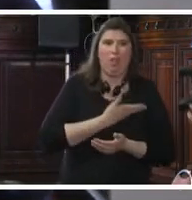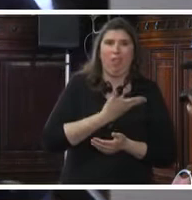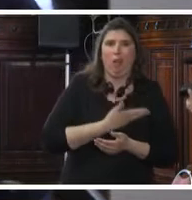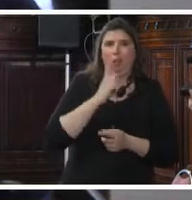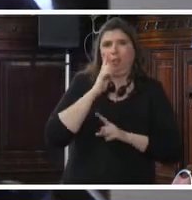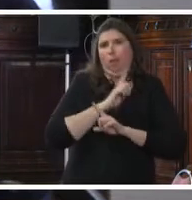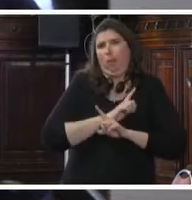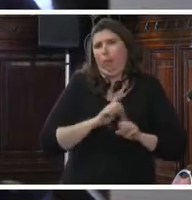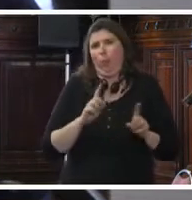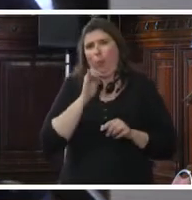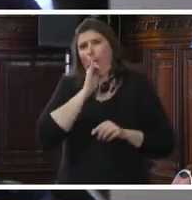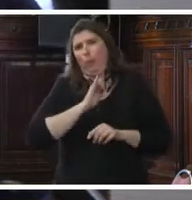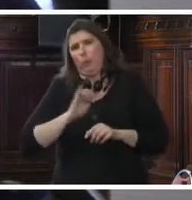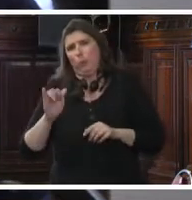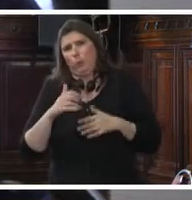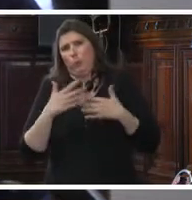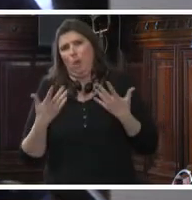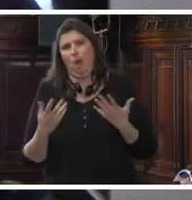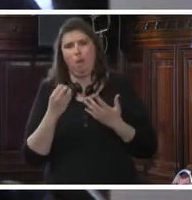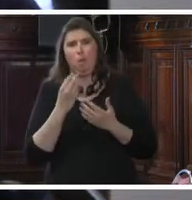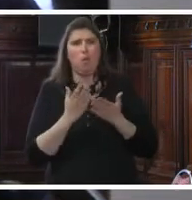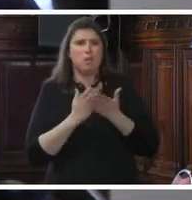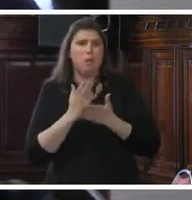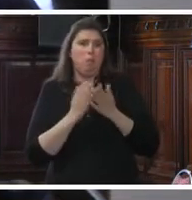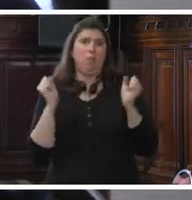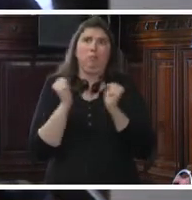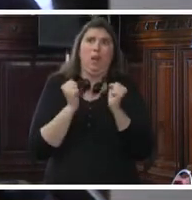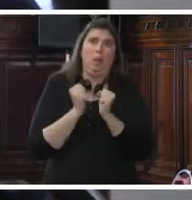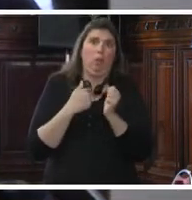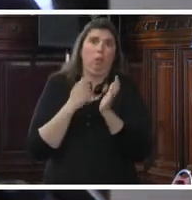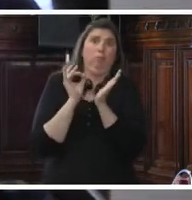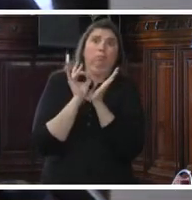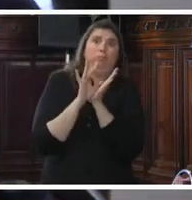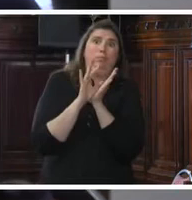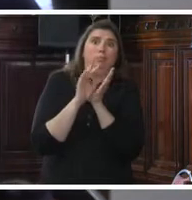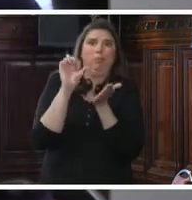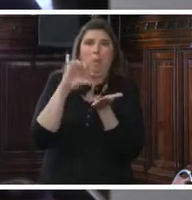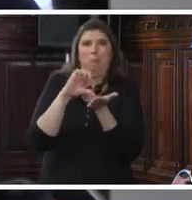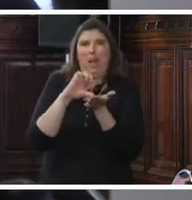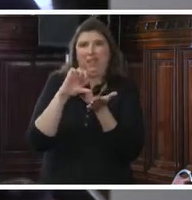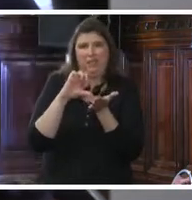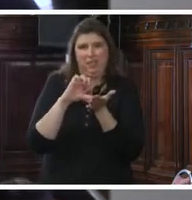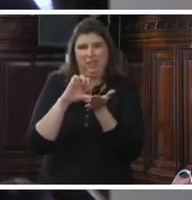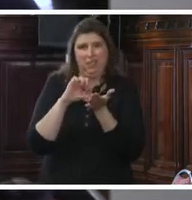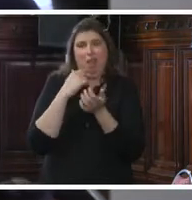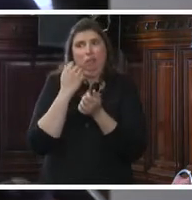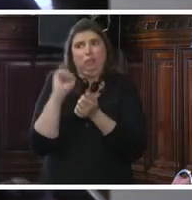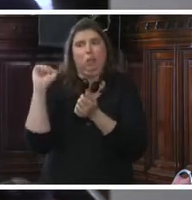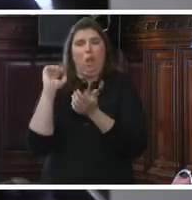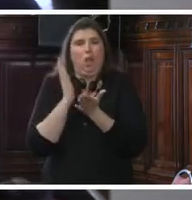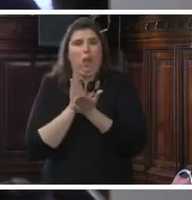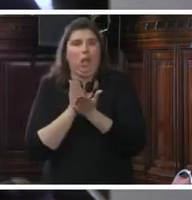porque siempre van a tener el temor de ser expulsados del país, de violar el derecho